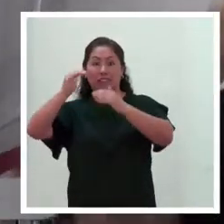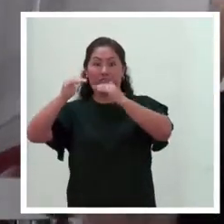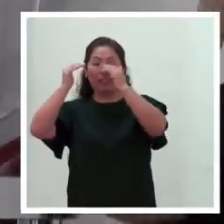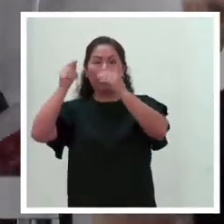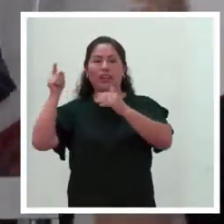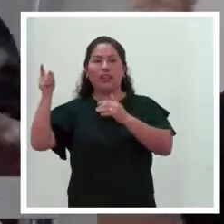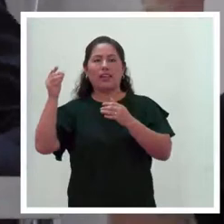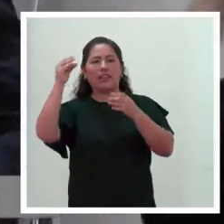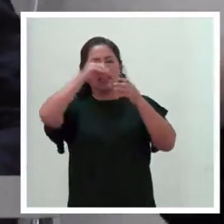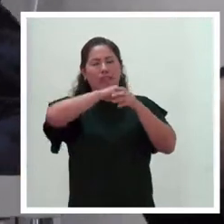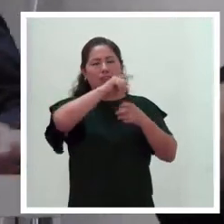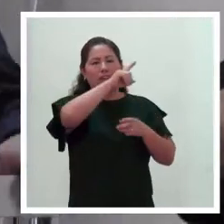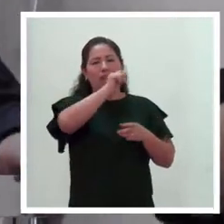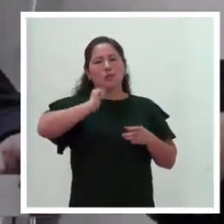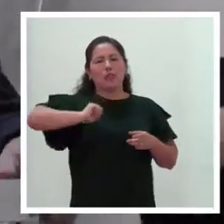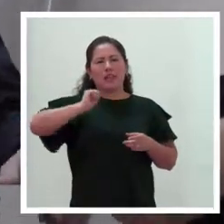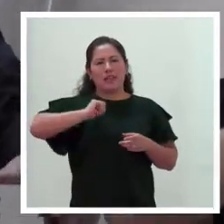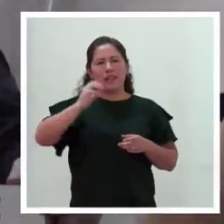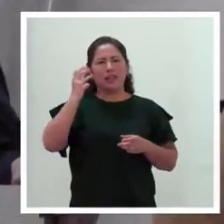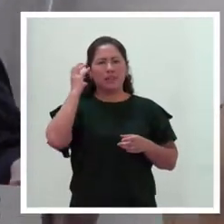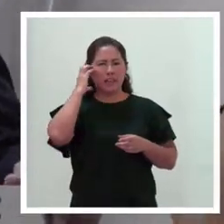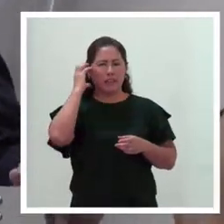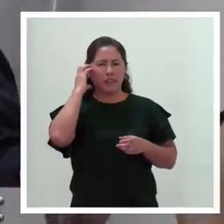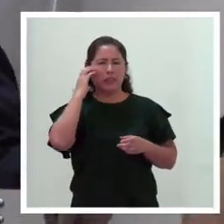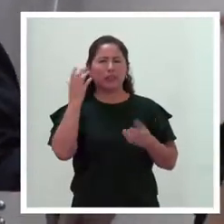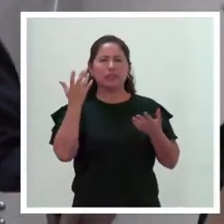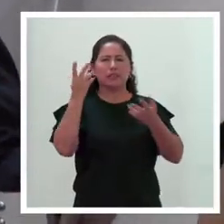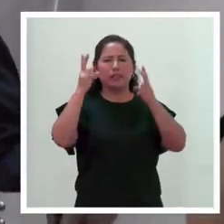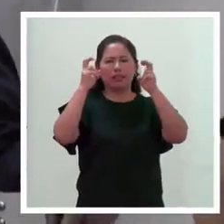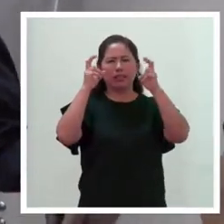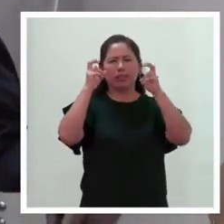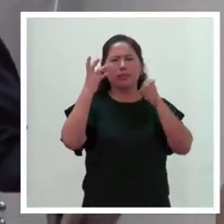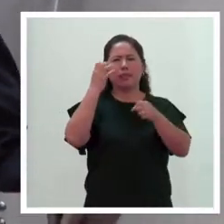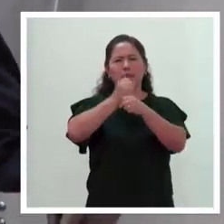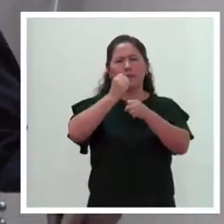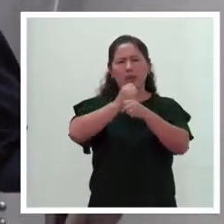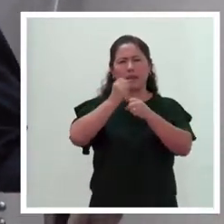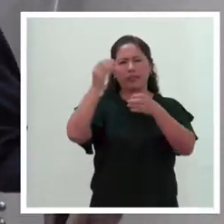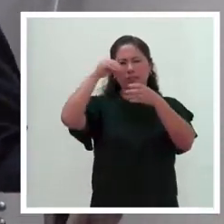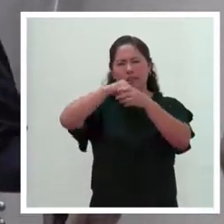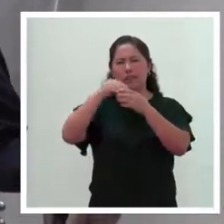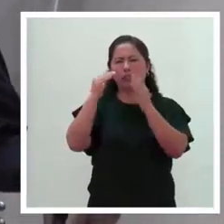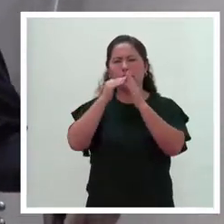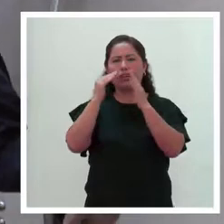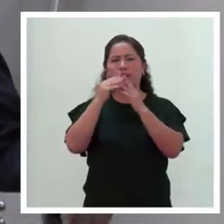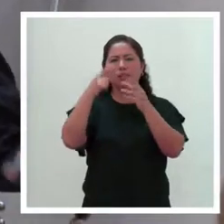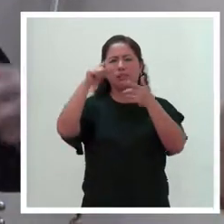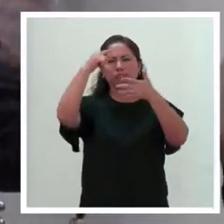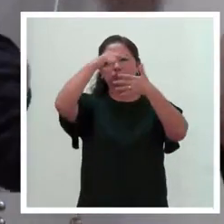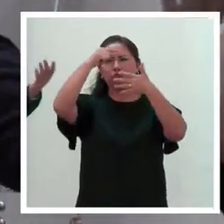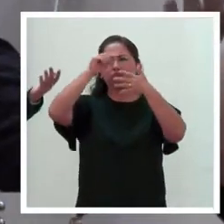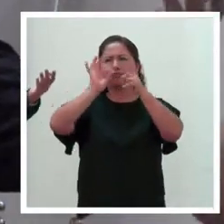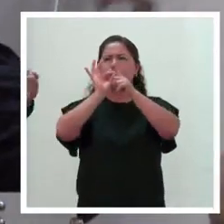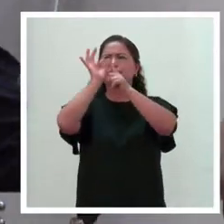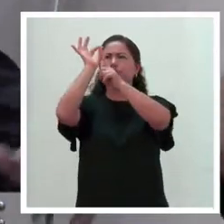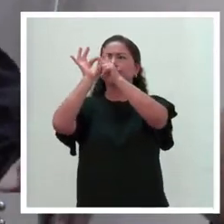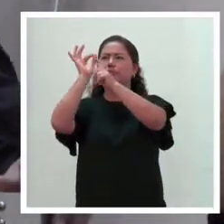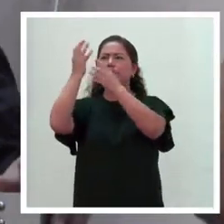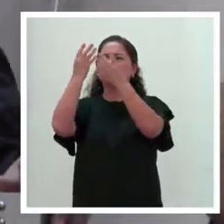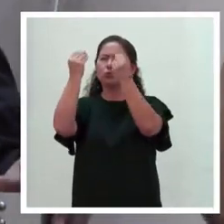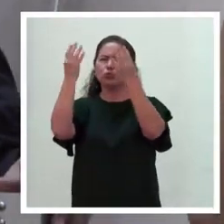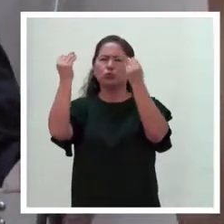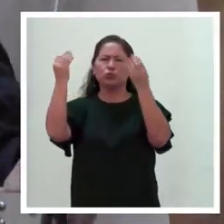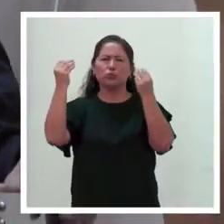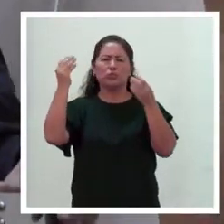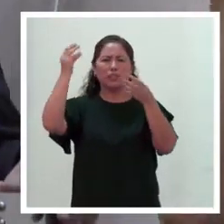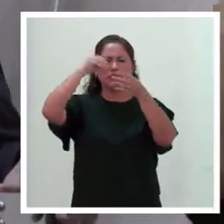convenio para el tema de las trabajadoras del hogar. Lo menciono porque las estadísticas nos señalan que la gran mayoría de los trabajadores